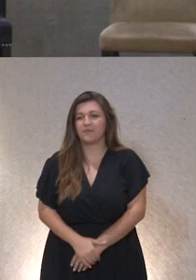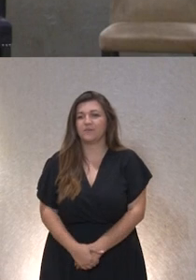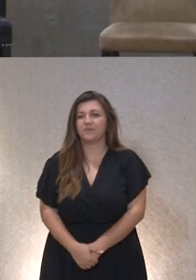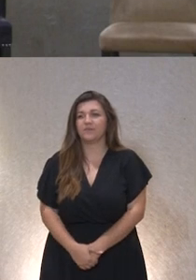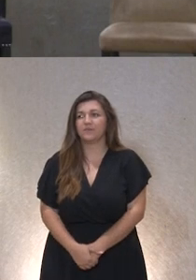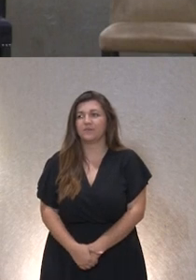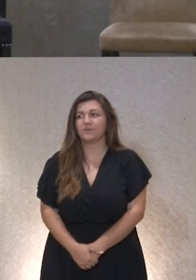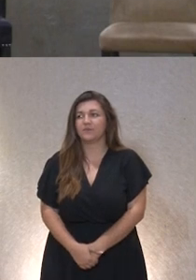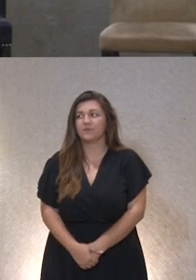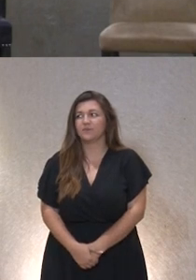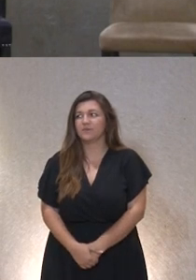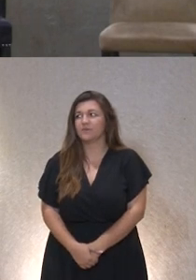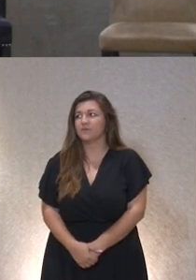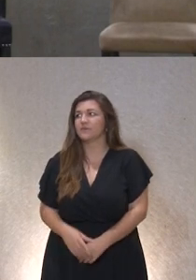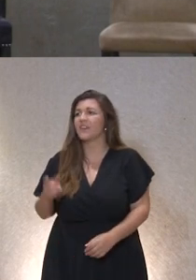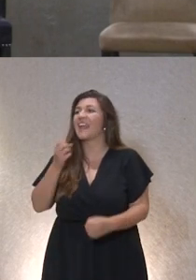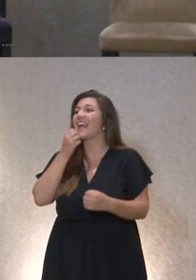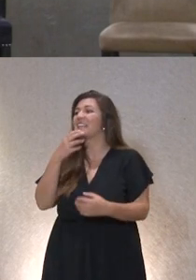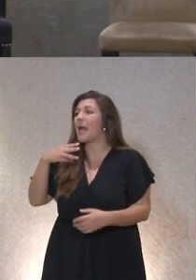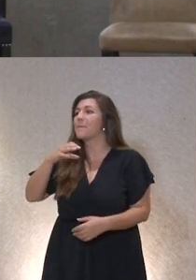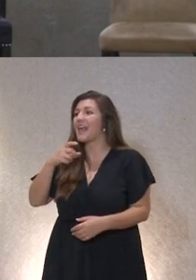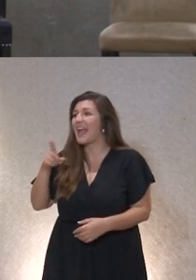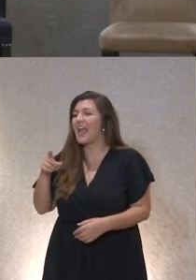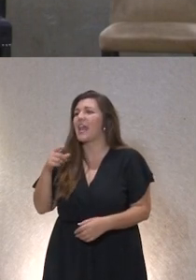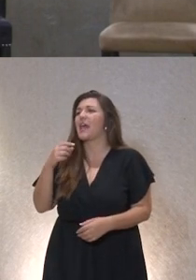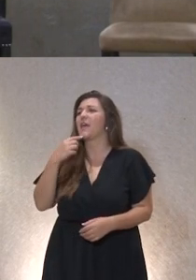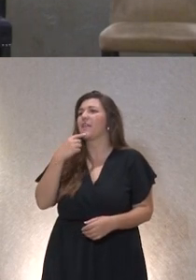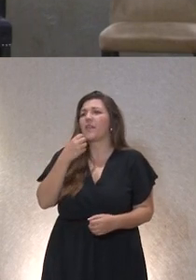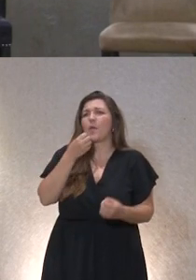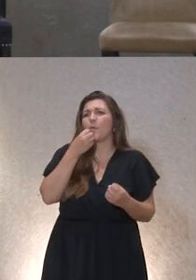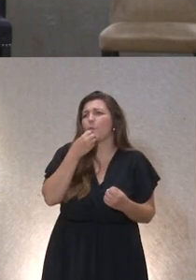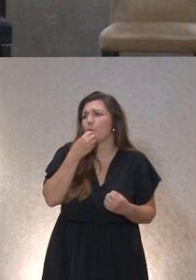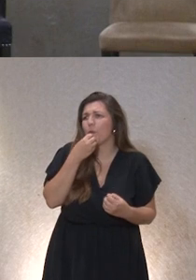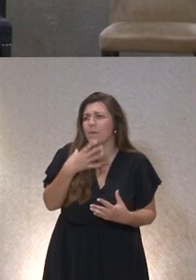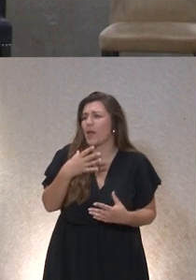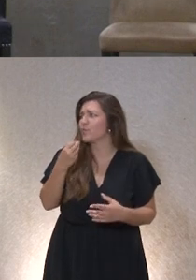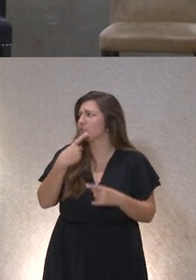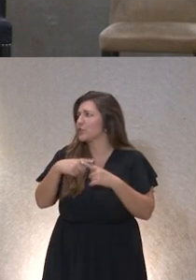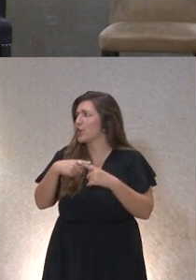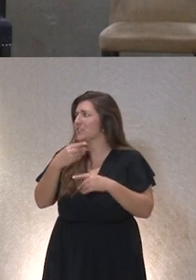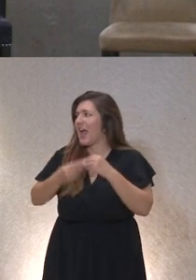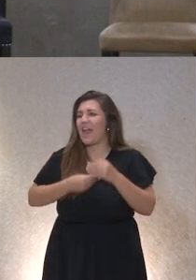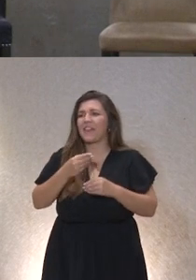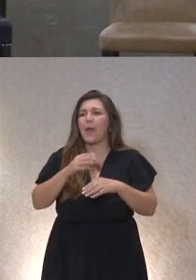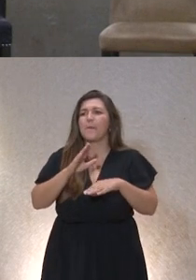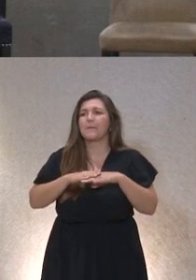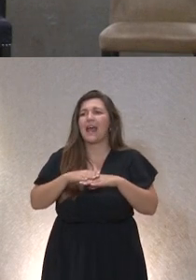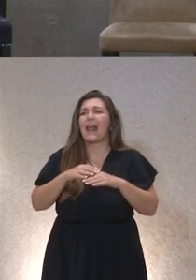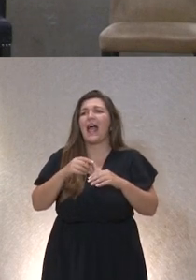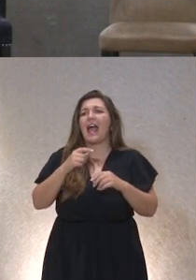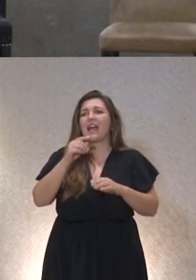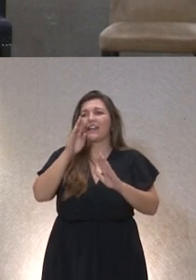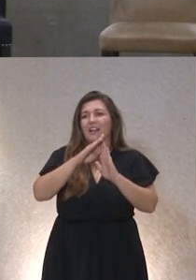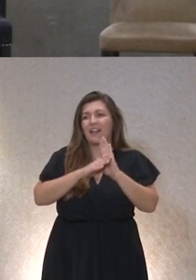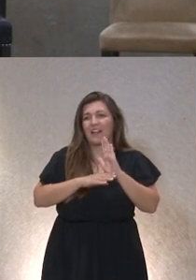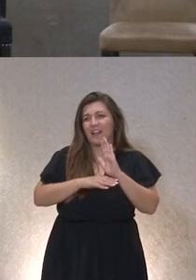te ha parecido el encuentro Miguel? wow no me imaginaba que se estén haciendo tantas cosas para reducir las restricciones